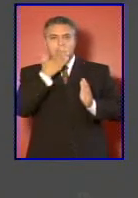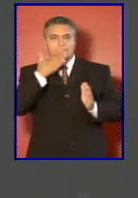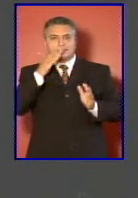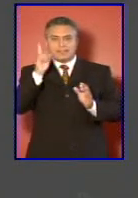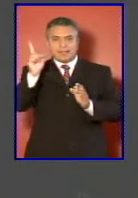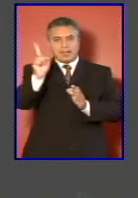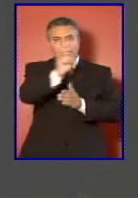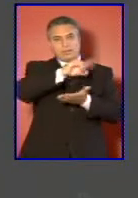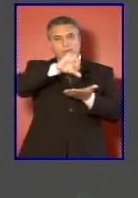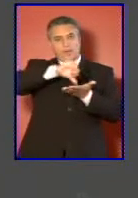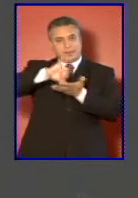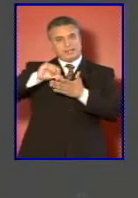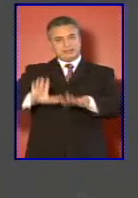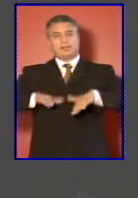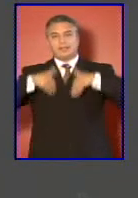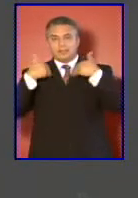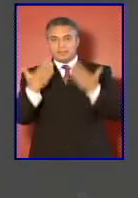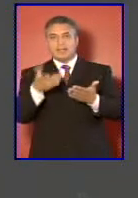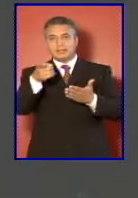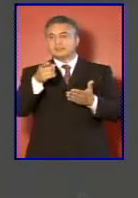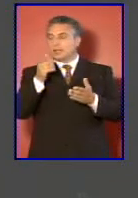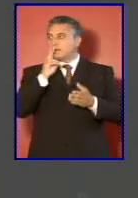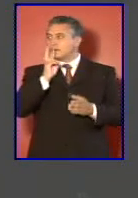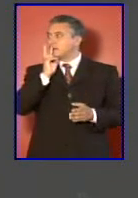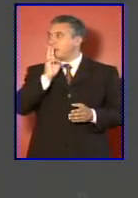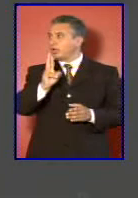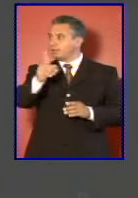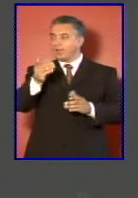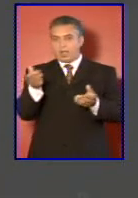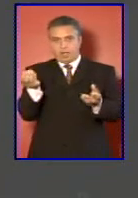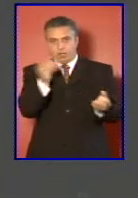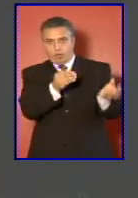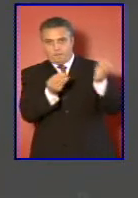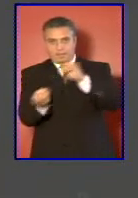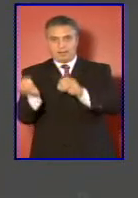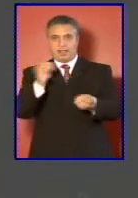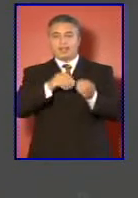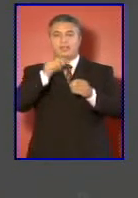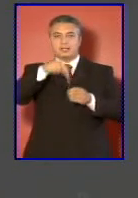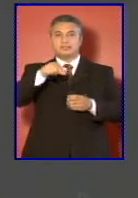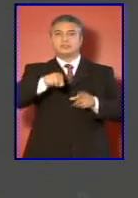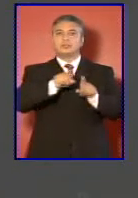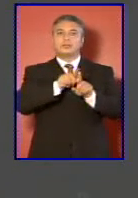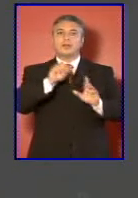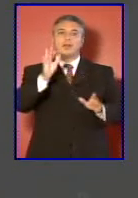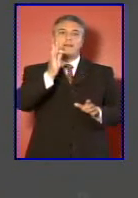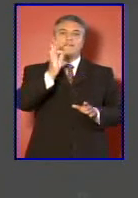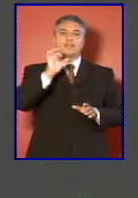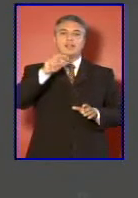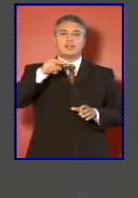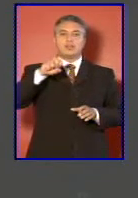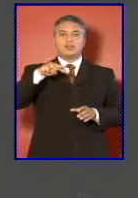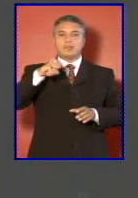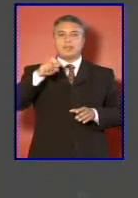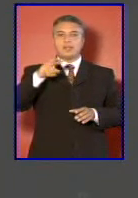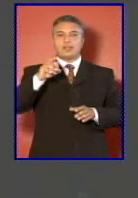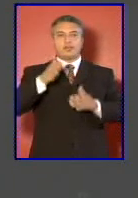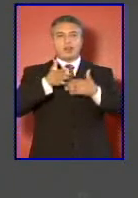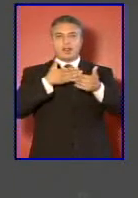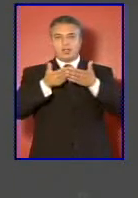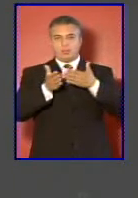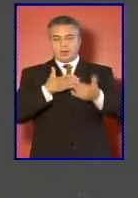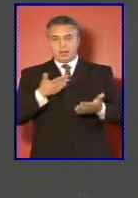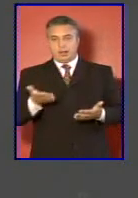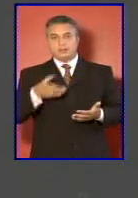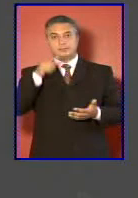respuesta combinada a los efectos de este fenómeno natural. En el